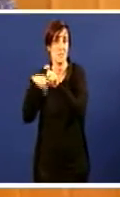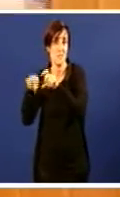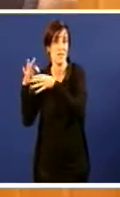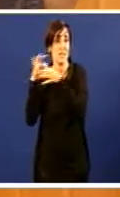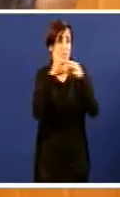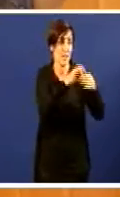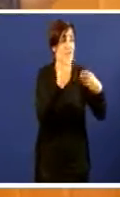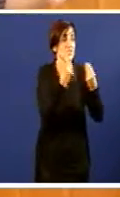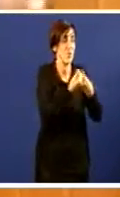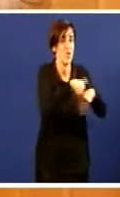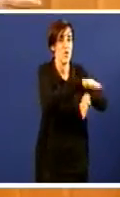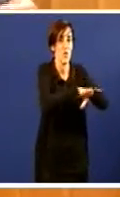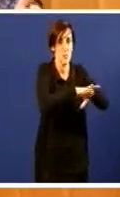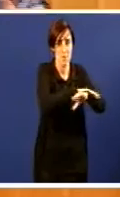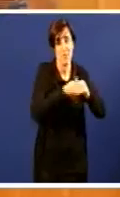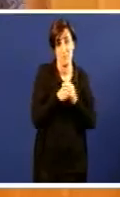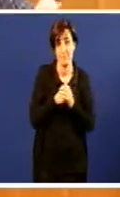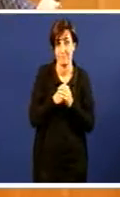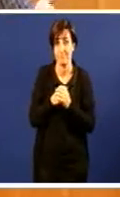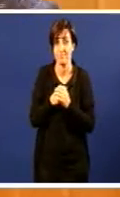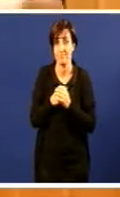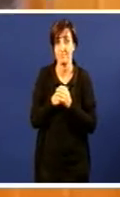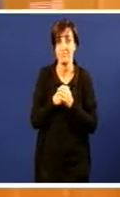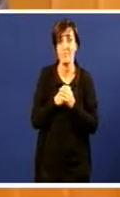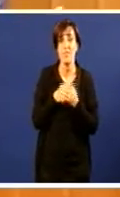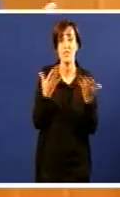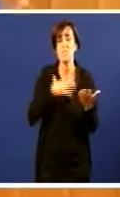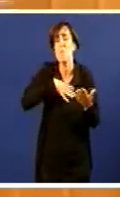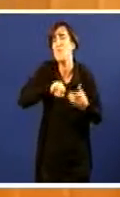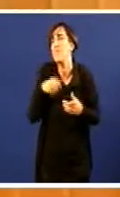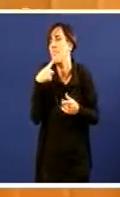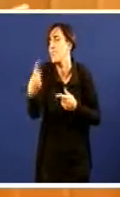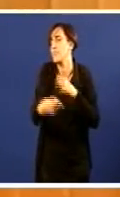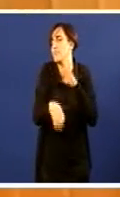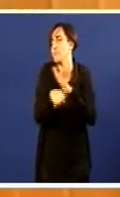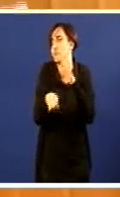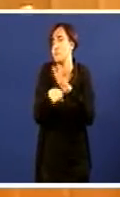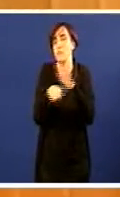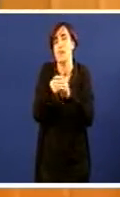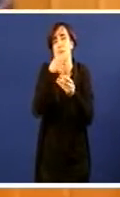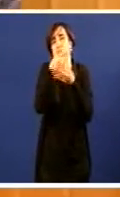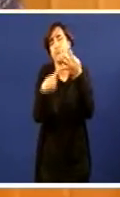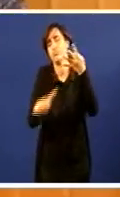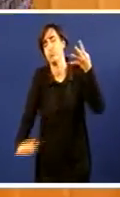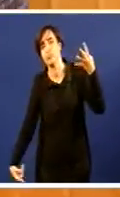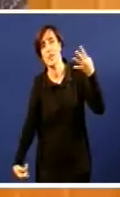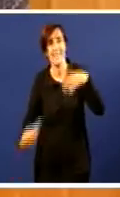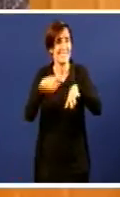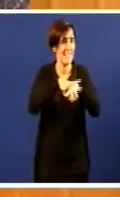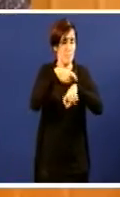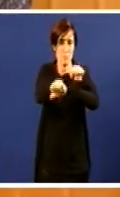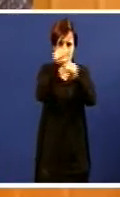o nudo gordiano, pois vámoslo a romper. Podería enumerar, enumerar, e non me daría tempo, a cantidad